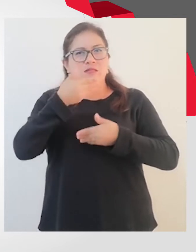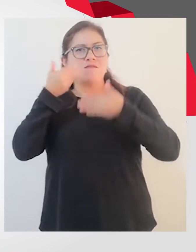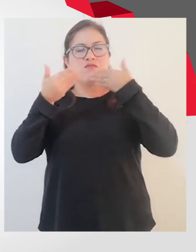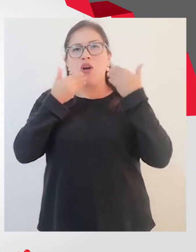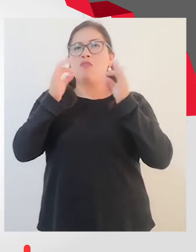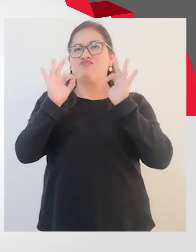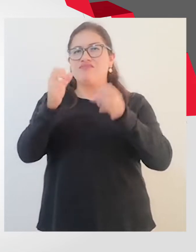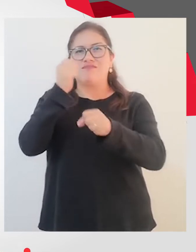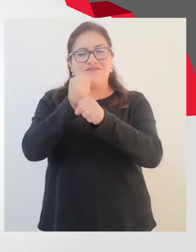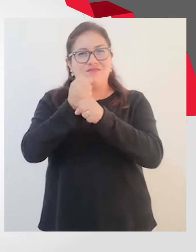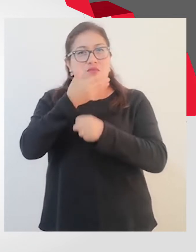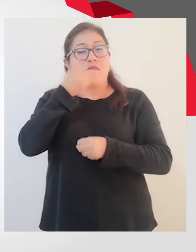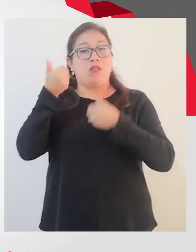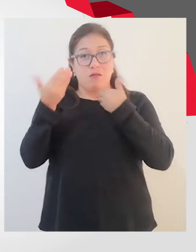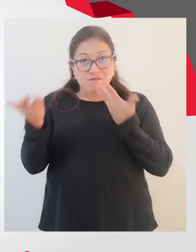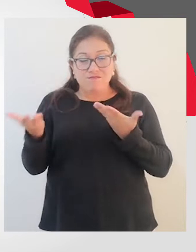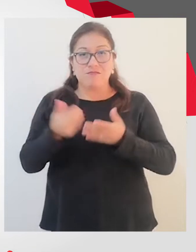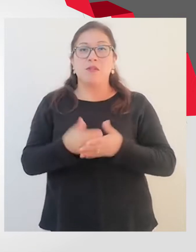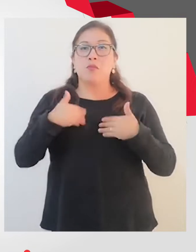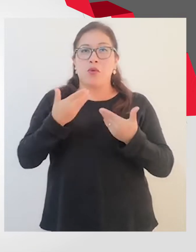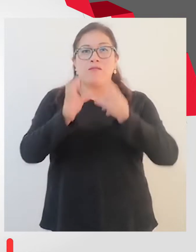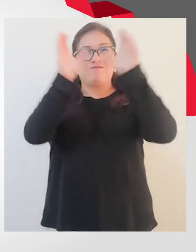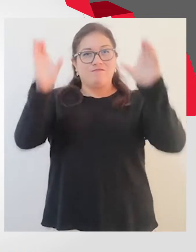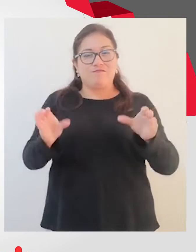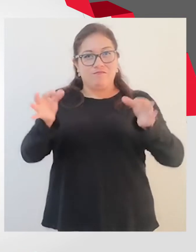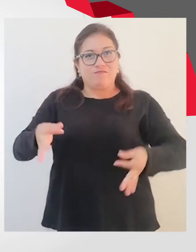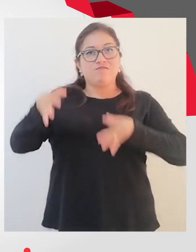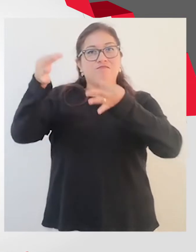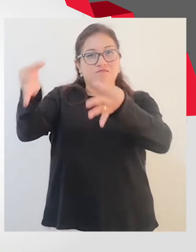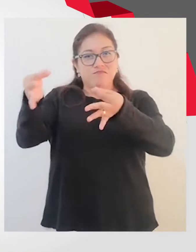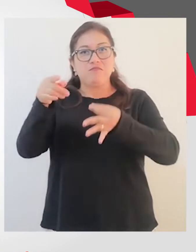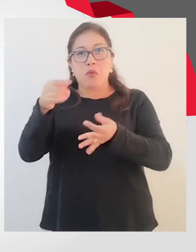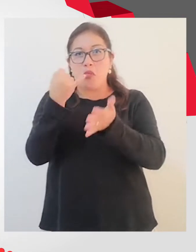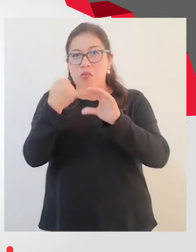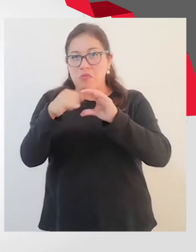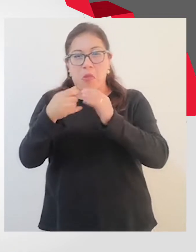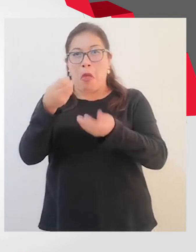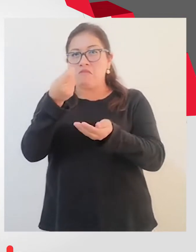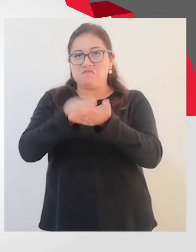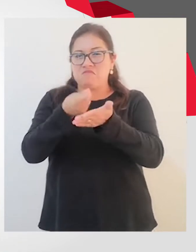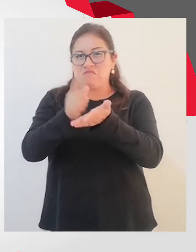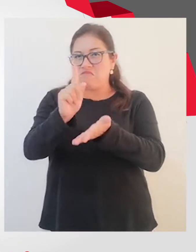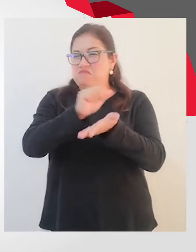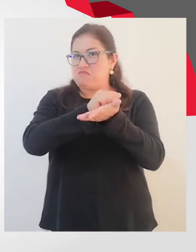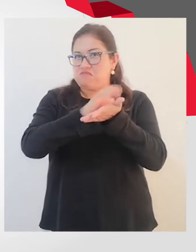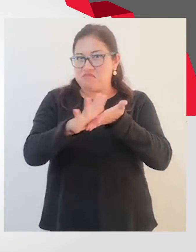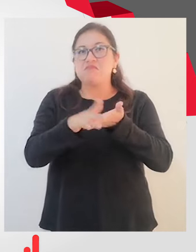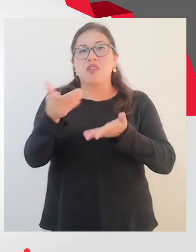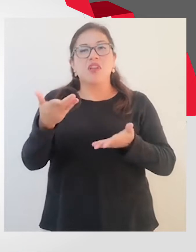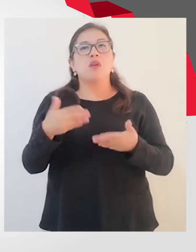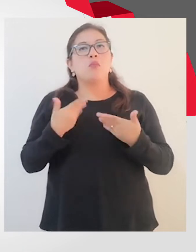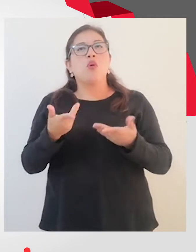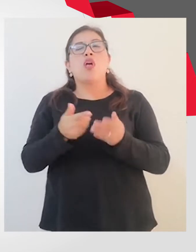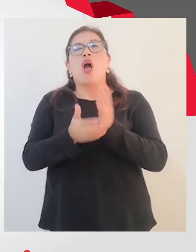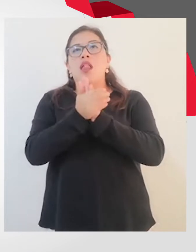empleo, fortalecer habilidades blandas y obtener un certificado digital sin costo. Estos cursos son habilidades para el